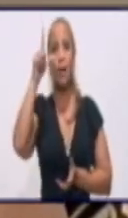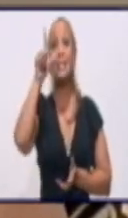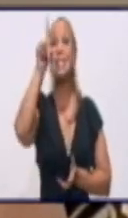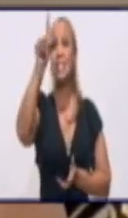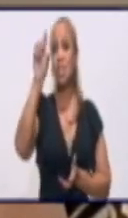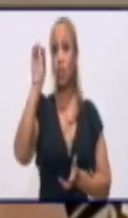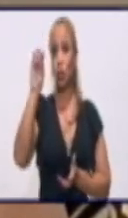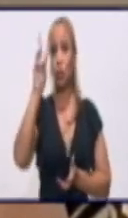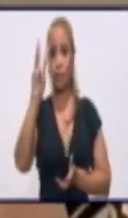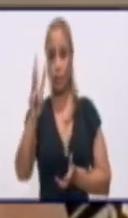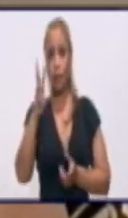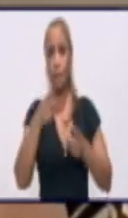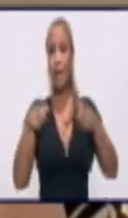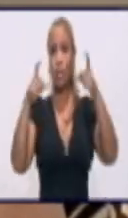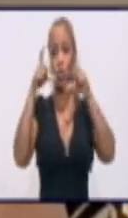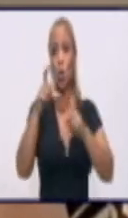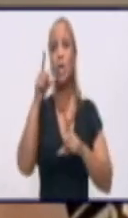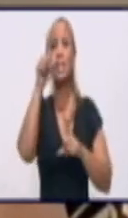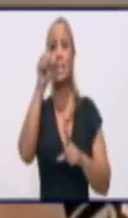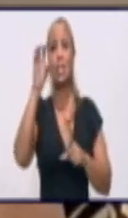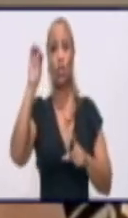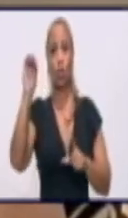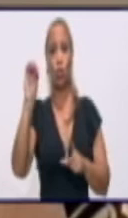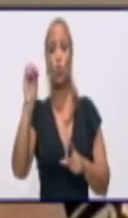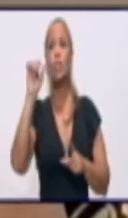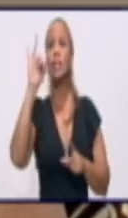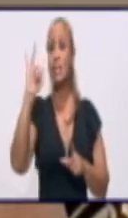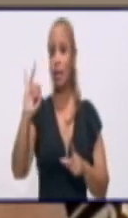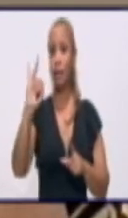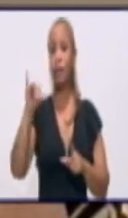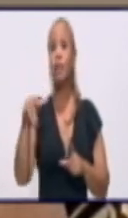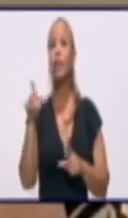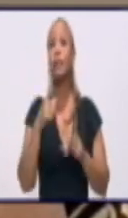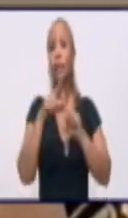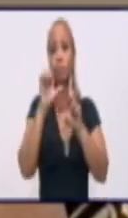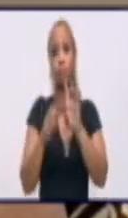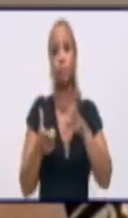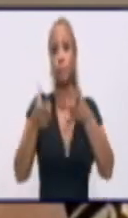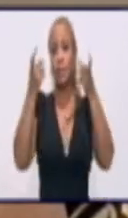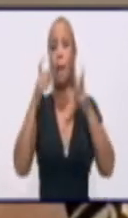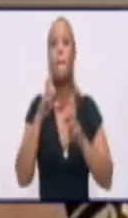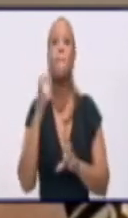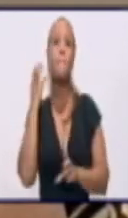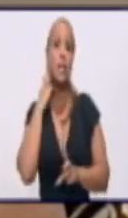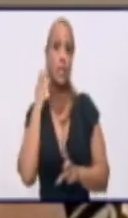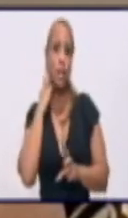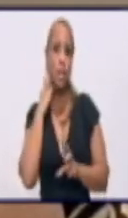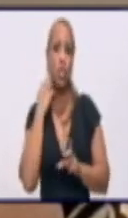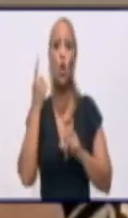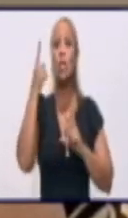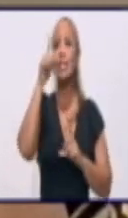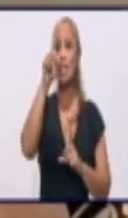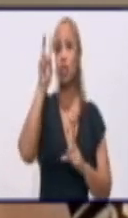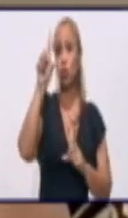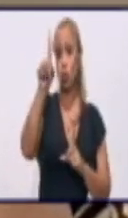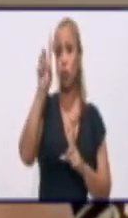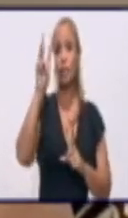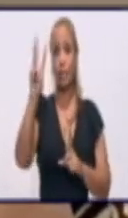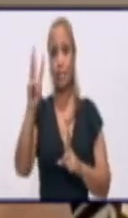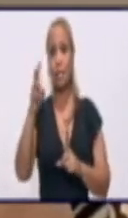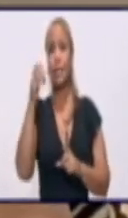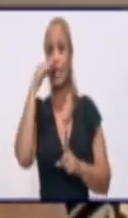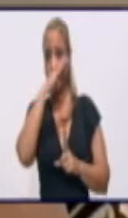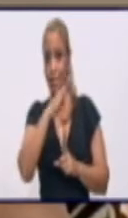Mazó con 107 de tasa, Miquero 176 de tasa, Manzanillo 113 y Guisa 151.6.